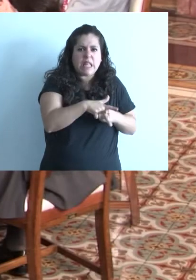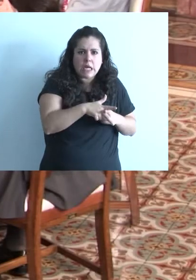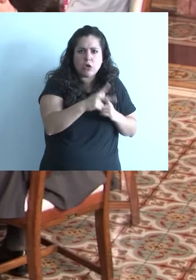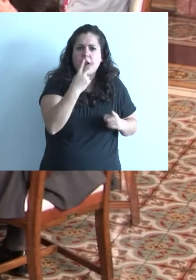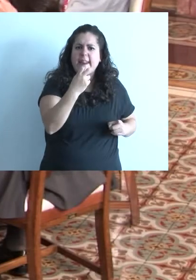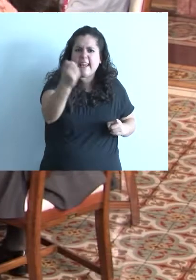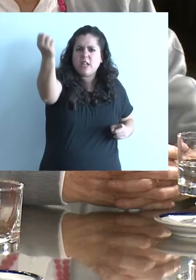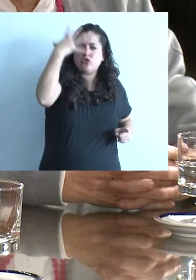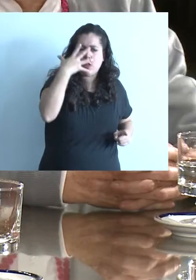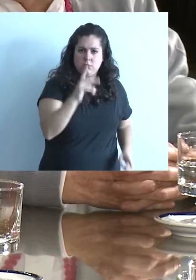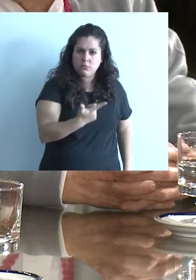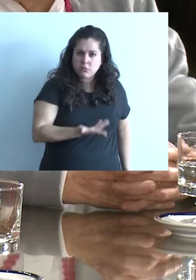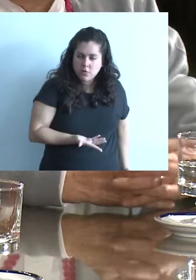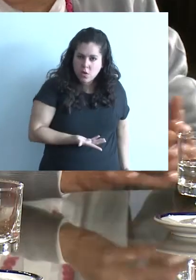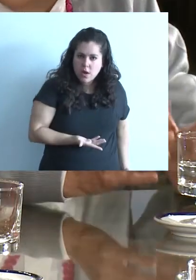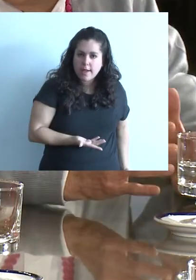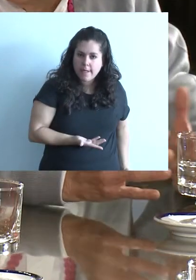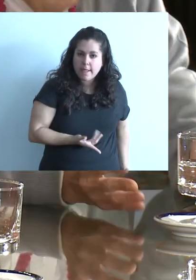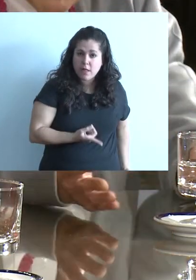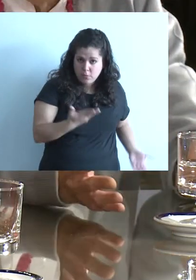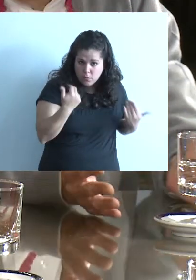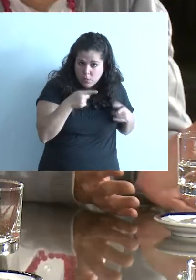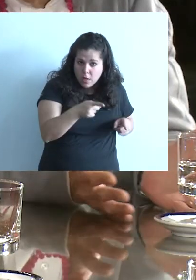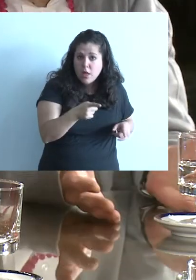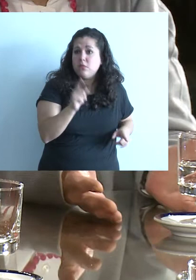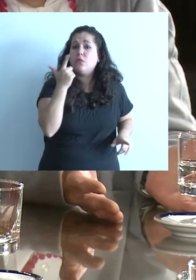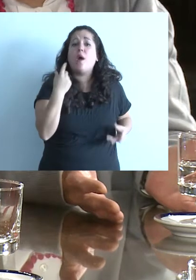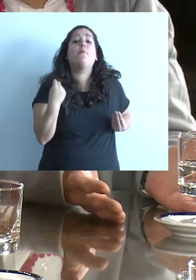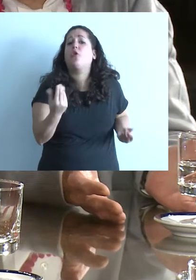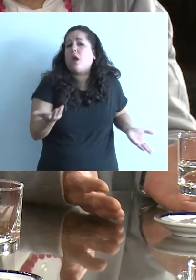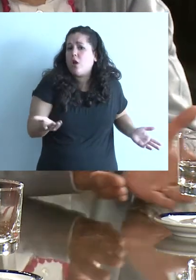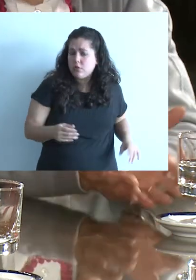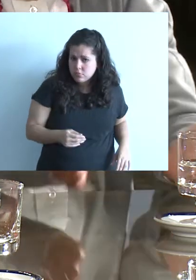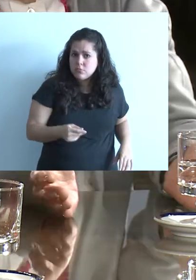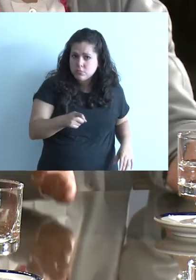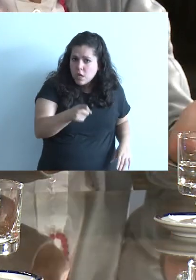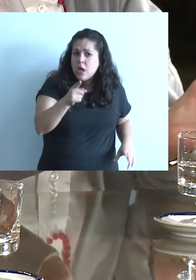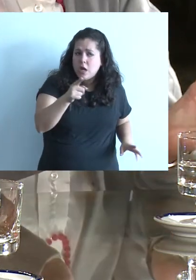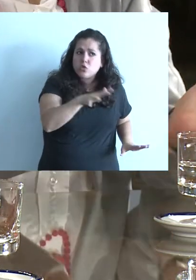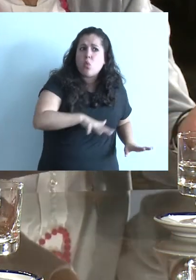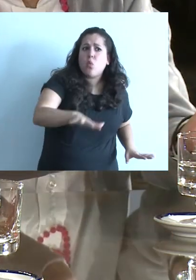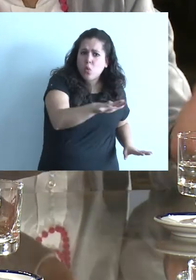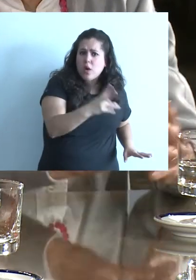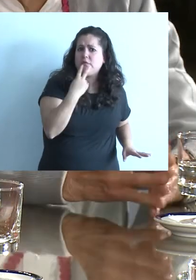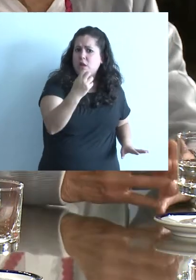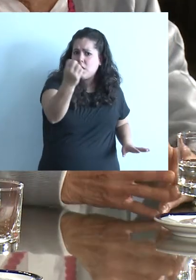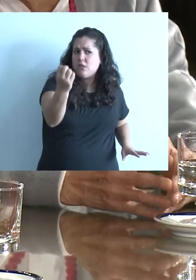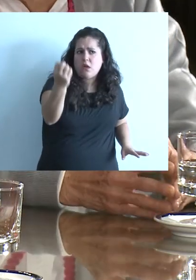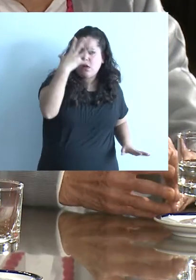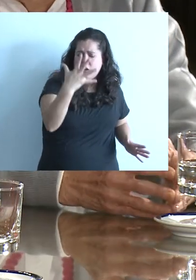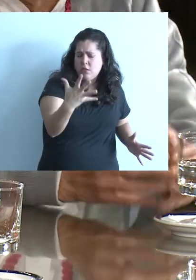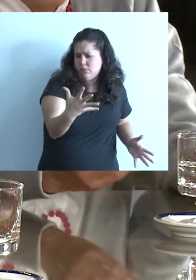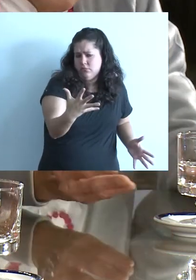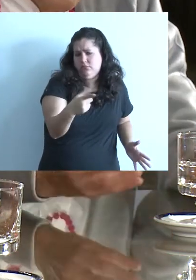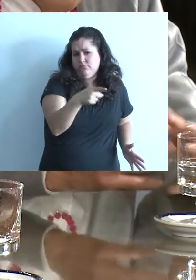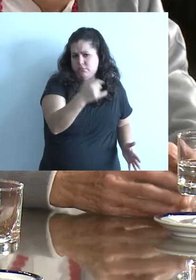técnicos en energía solar. Y, bueno, pero, ¿por qué no? Es brillante, es uno de los lugares de desarrollo